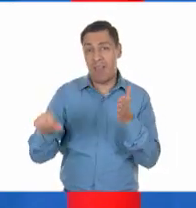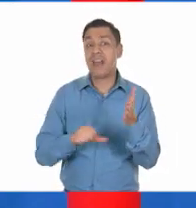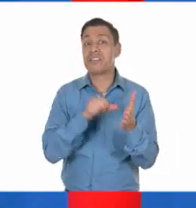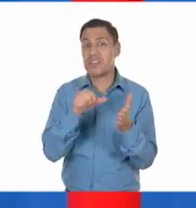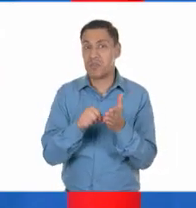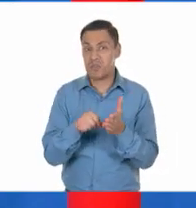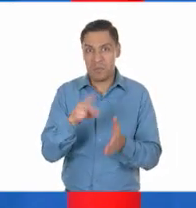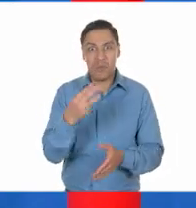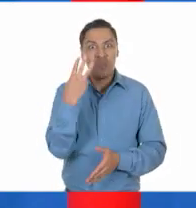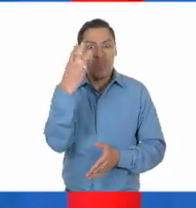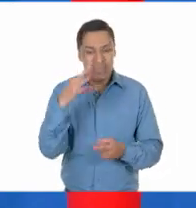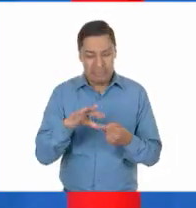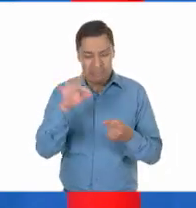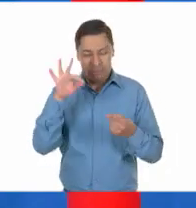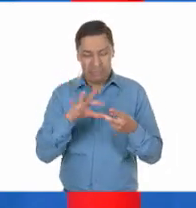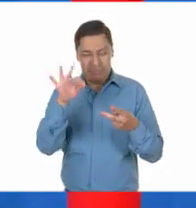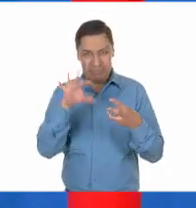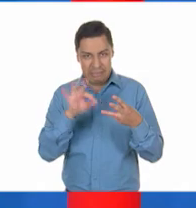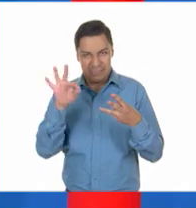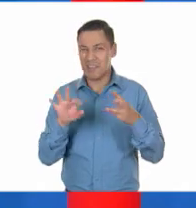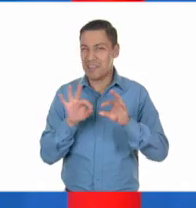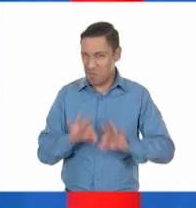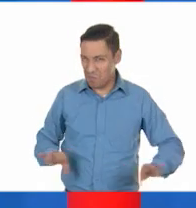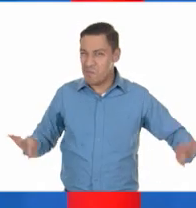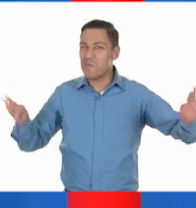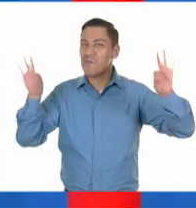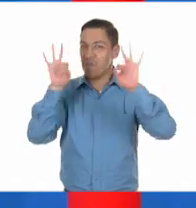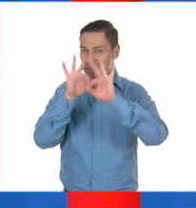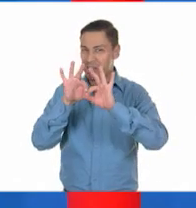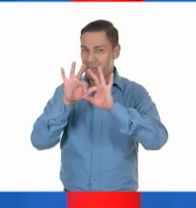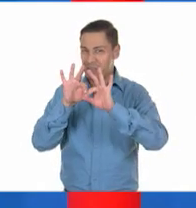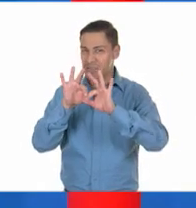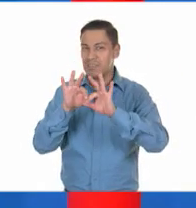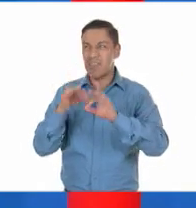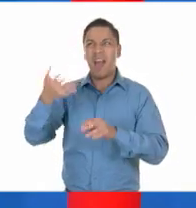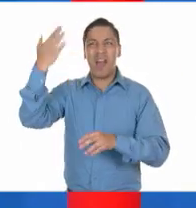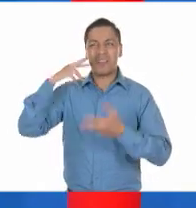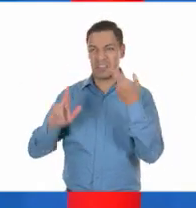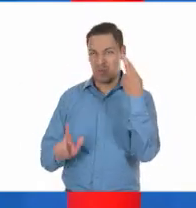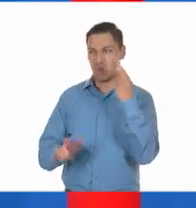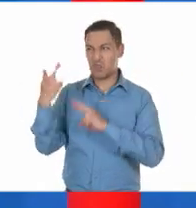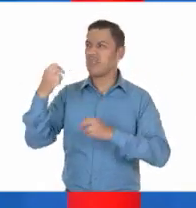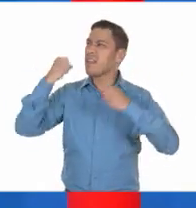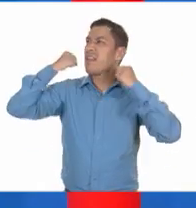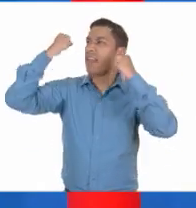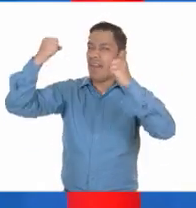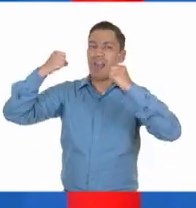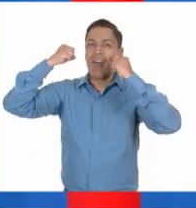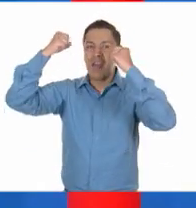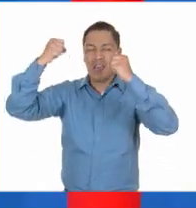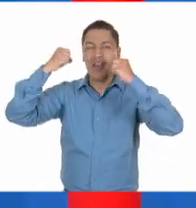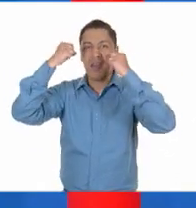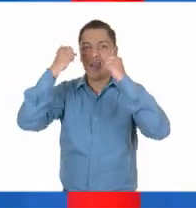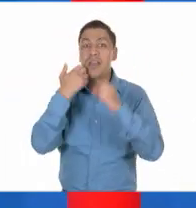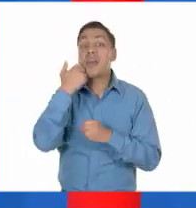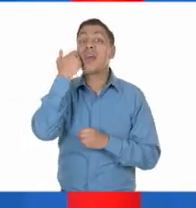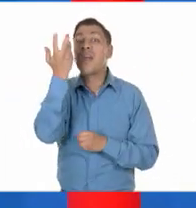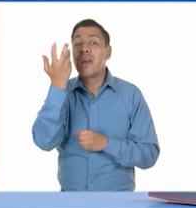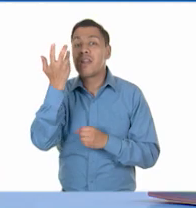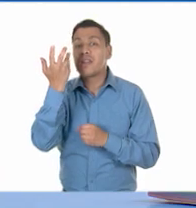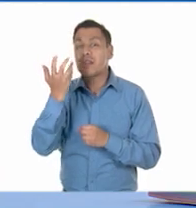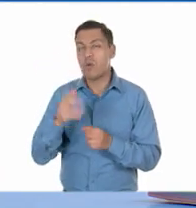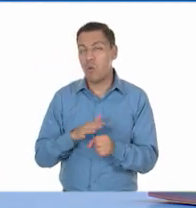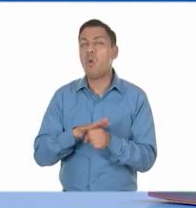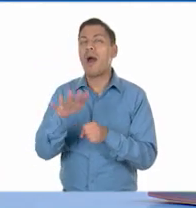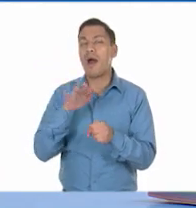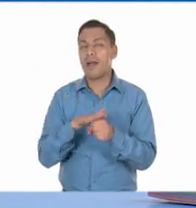tres que son muy importantes porque plasmaron los ideales por los que se luchaba en la Revolución. ¿Se imaginan sobre qué trataban estos artículos?